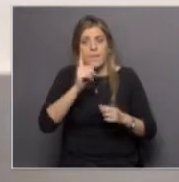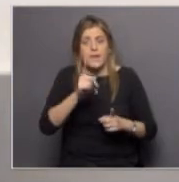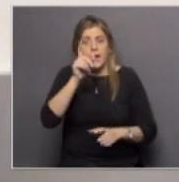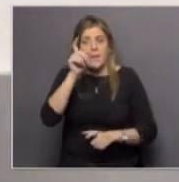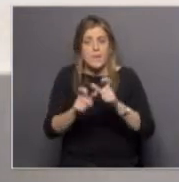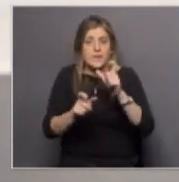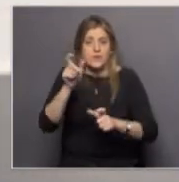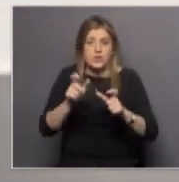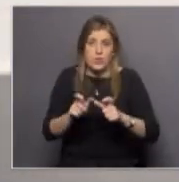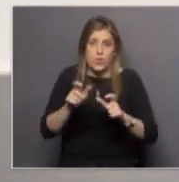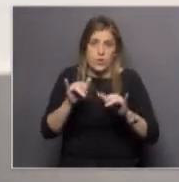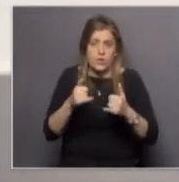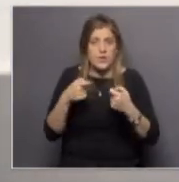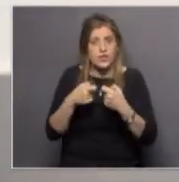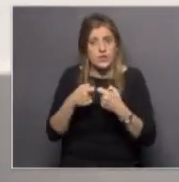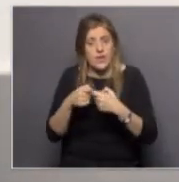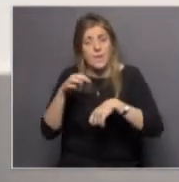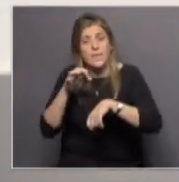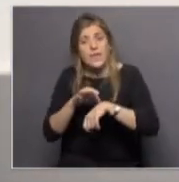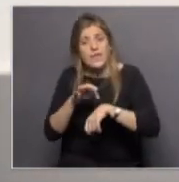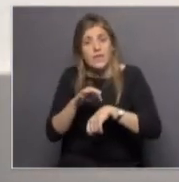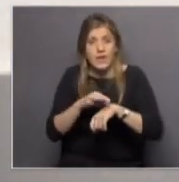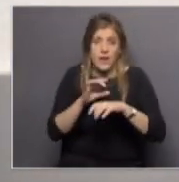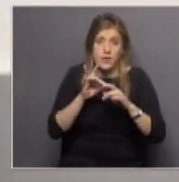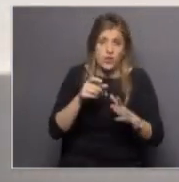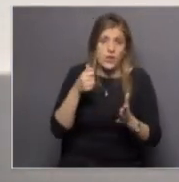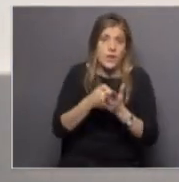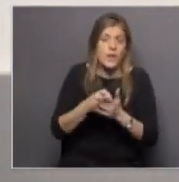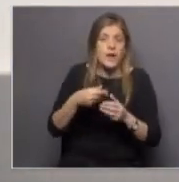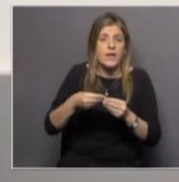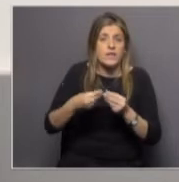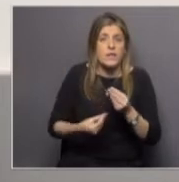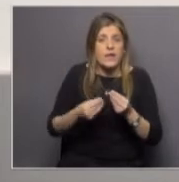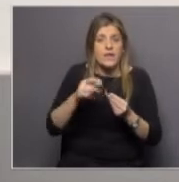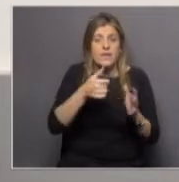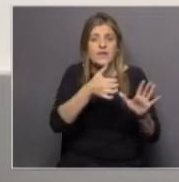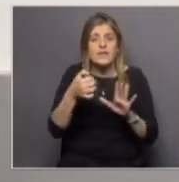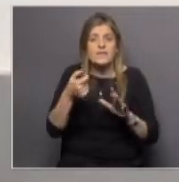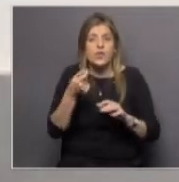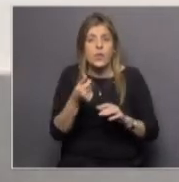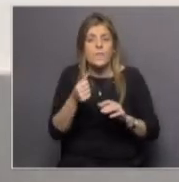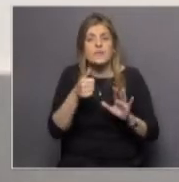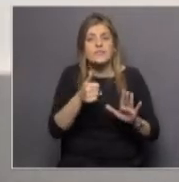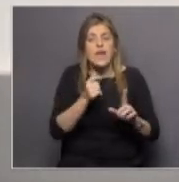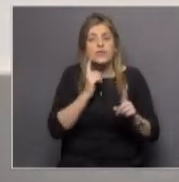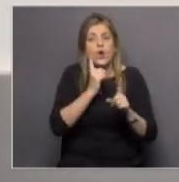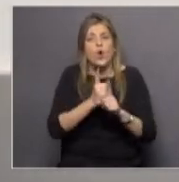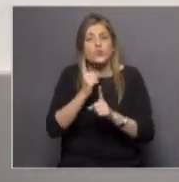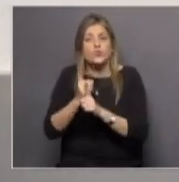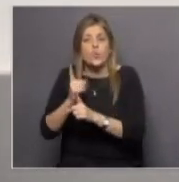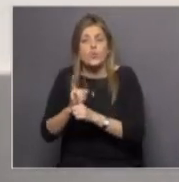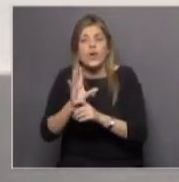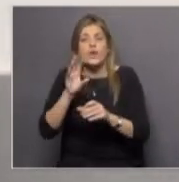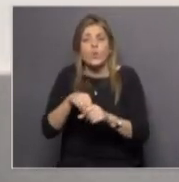se atienden en mutualistas solo tienen que pagar un ticket de 600 pesos por 6 consultas que incluye además la